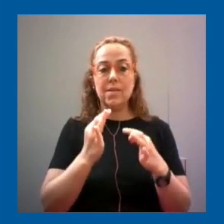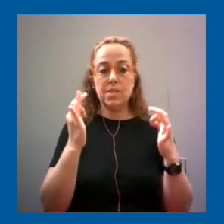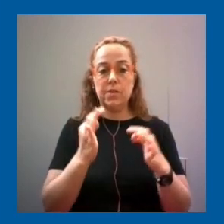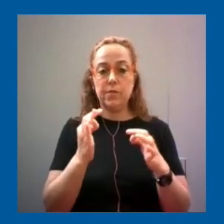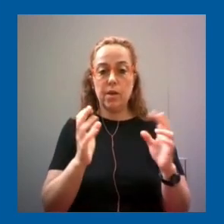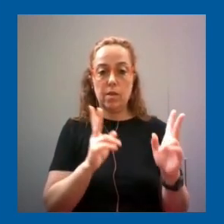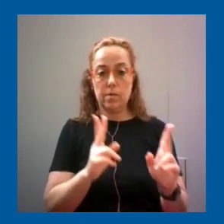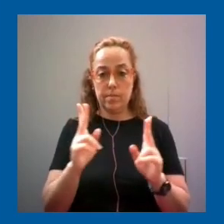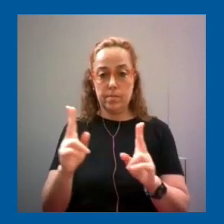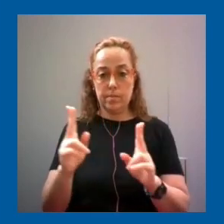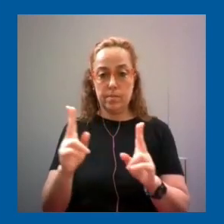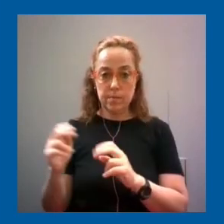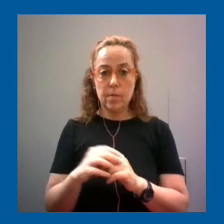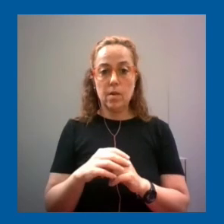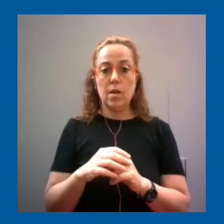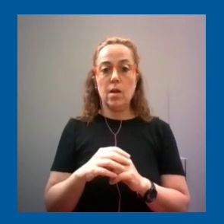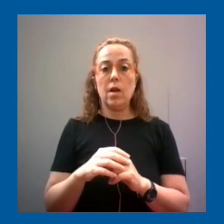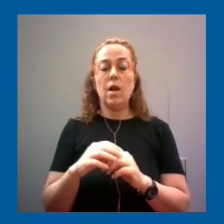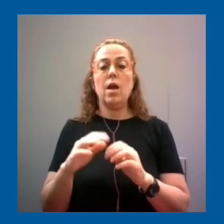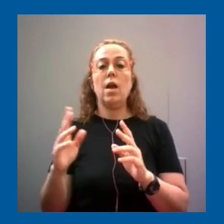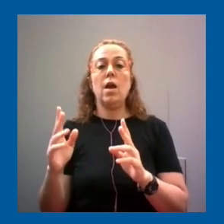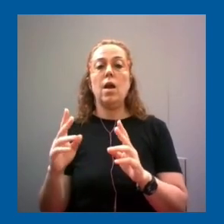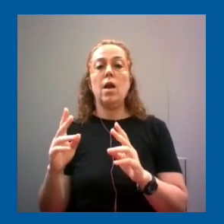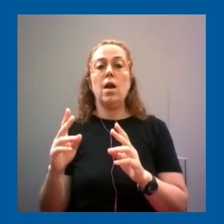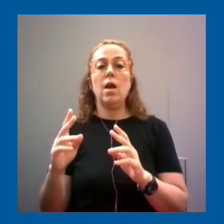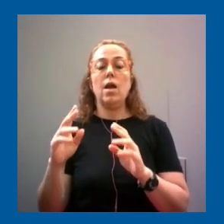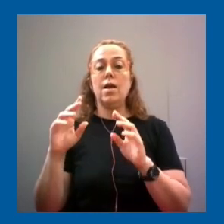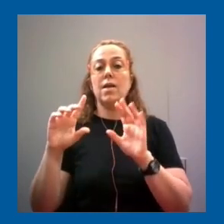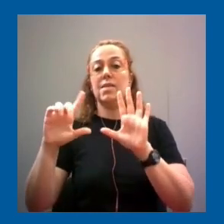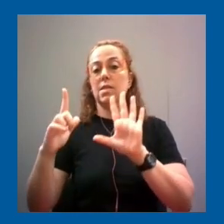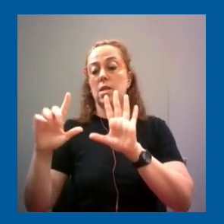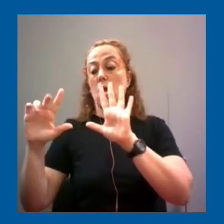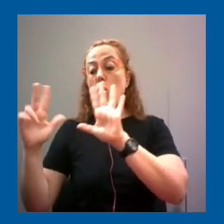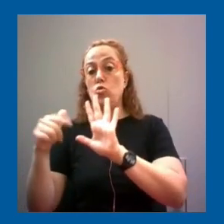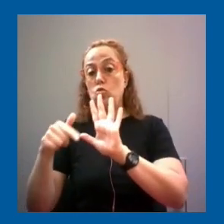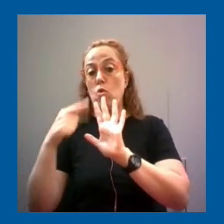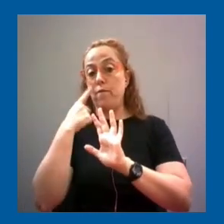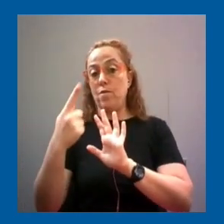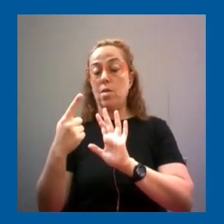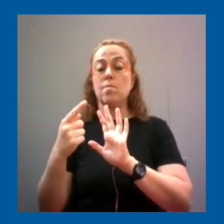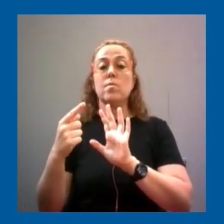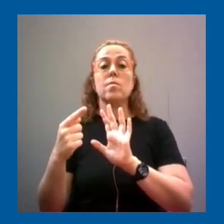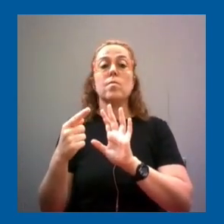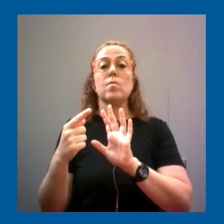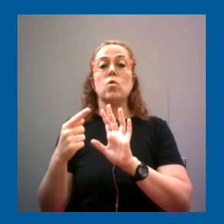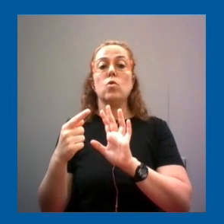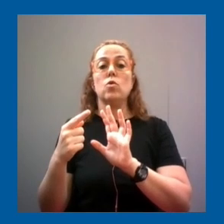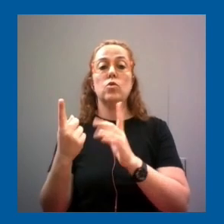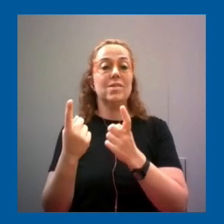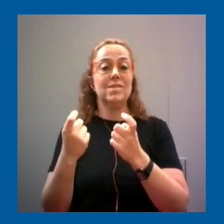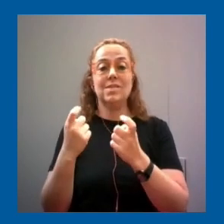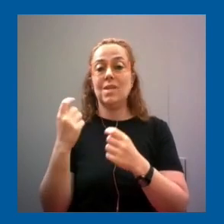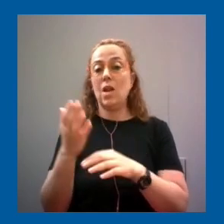en los grados 7 y 8 empezamos a ver todos estos temas que tenemos que empezar a abordar cuanto antes en nuestros jóvenes el